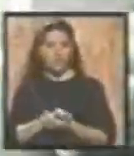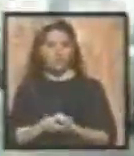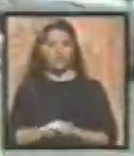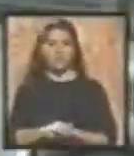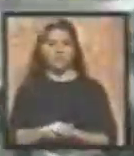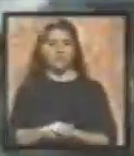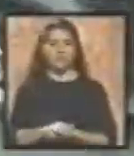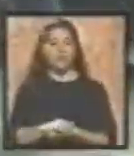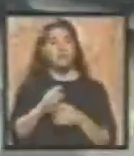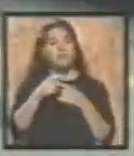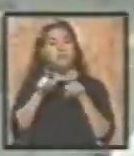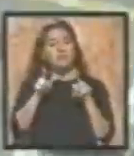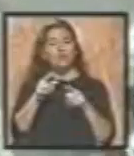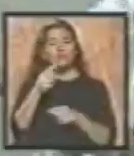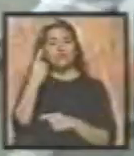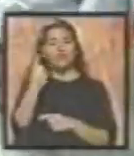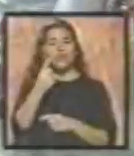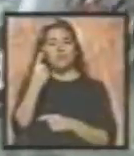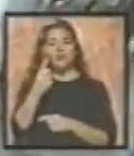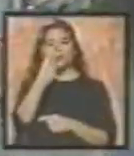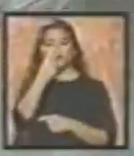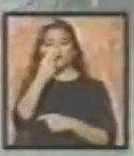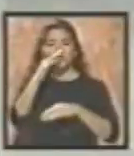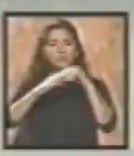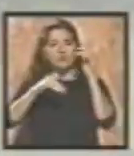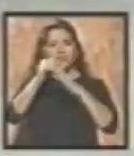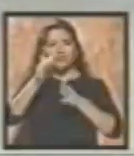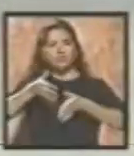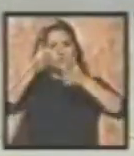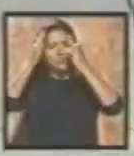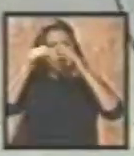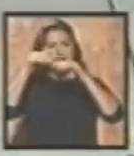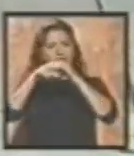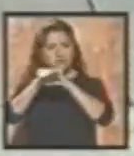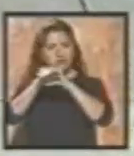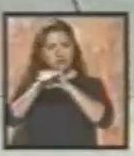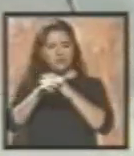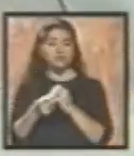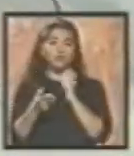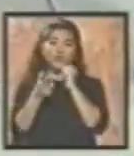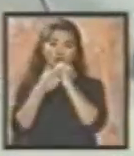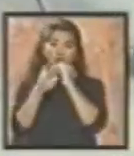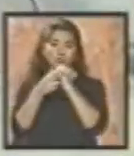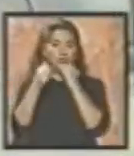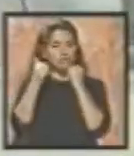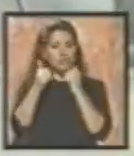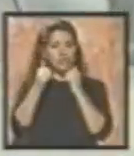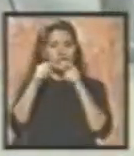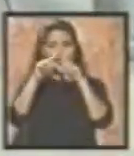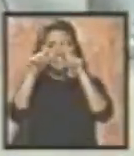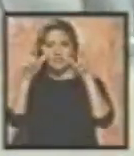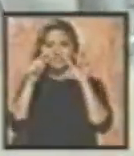Sin embargo, no solo basta con una infraestructura accesible, sino segura y bien señalizada.